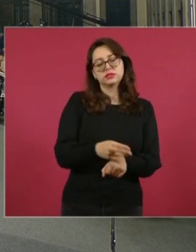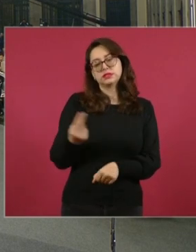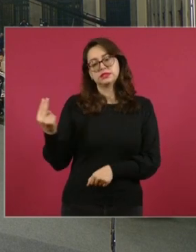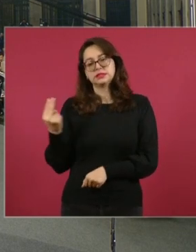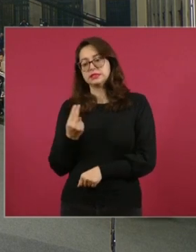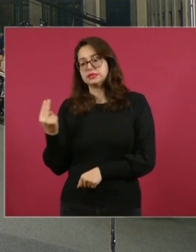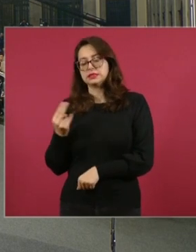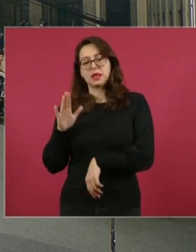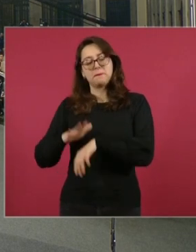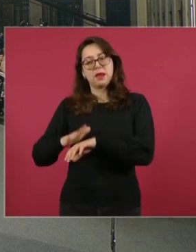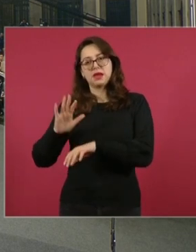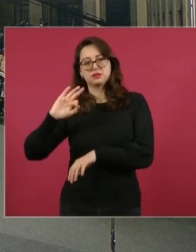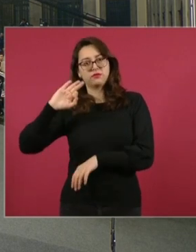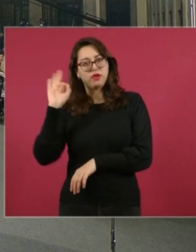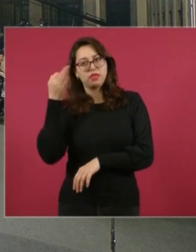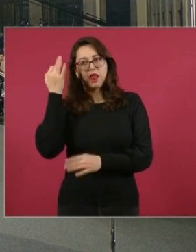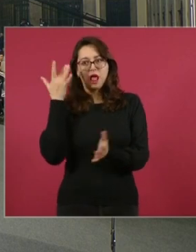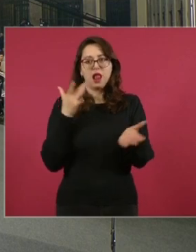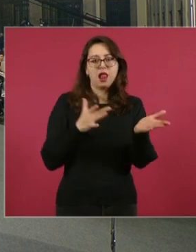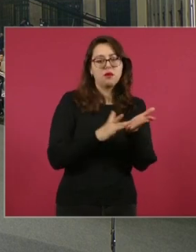lo que le quiero comentar. Concluyo.